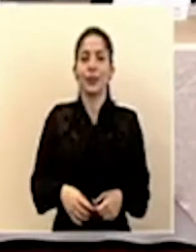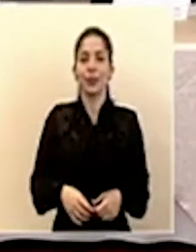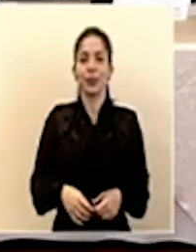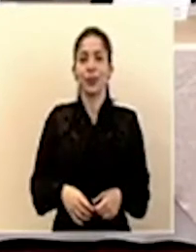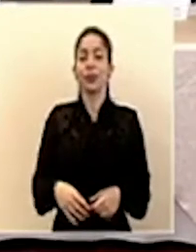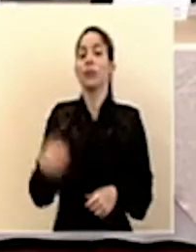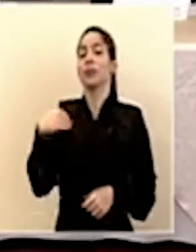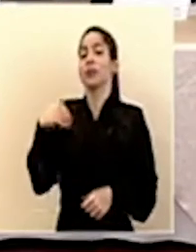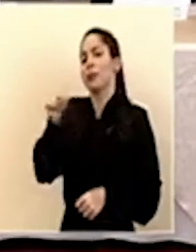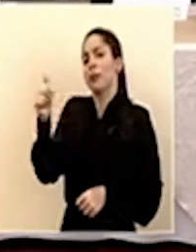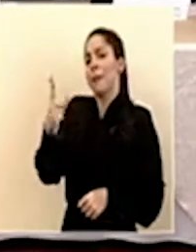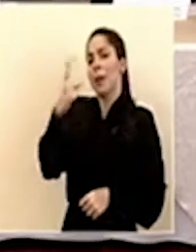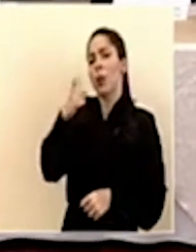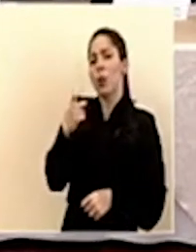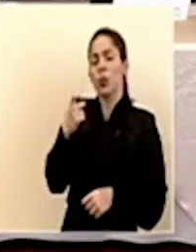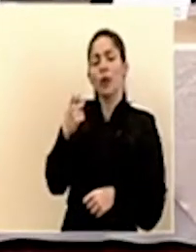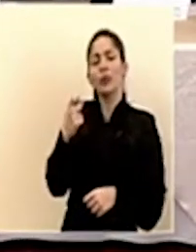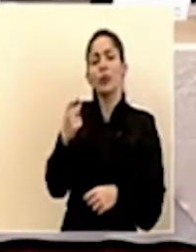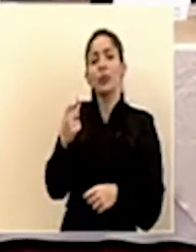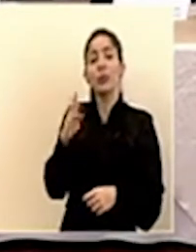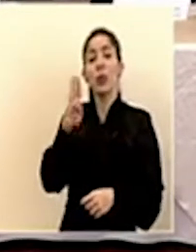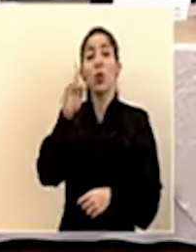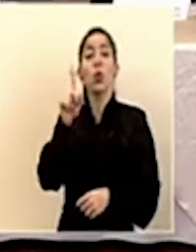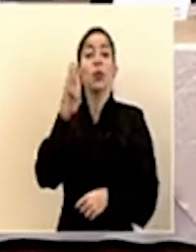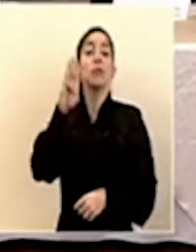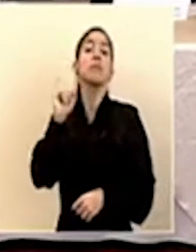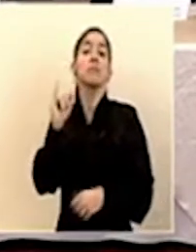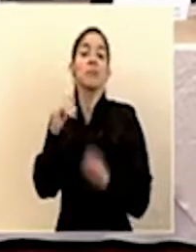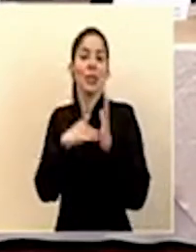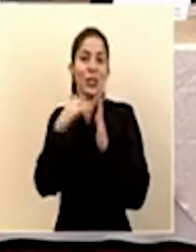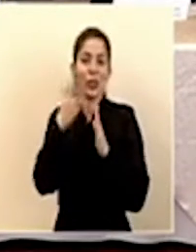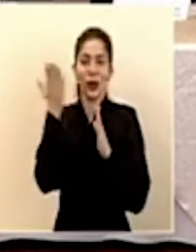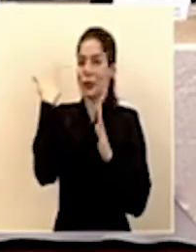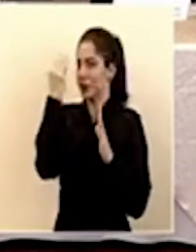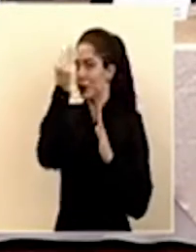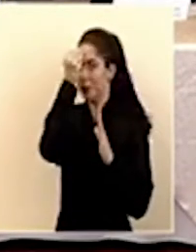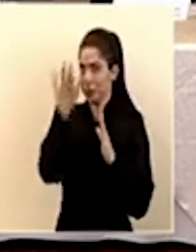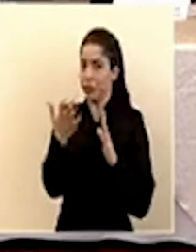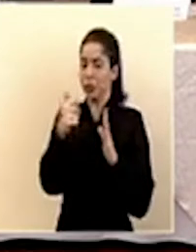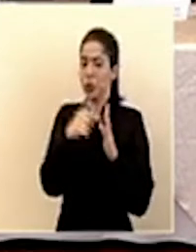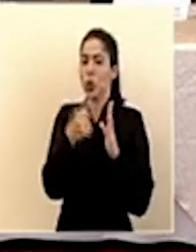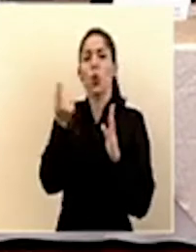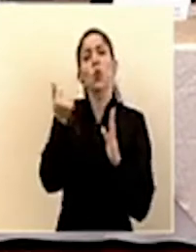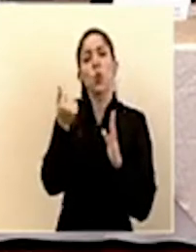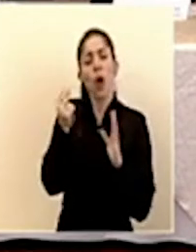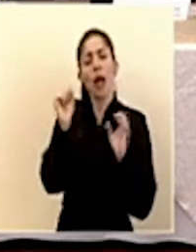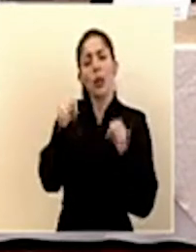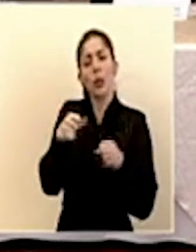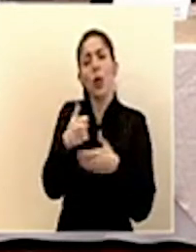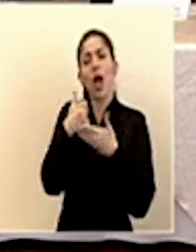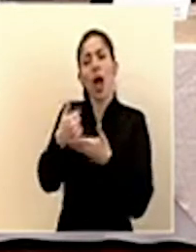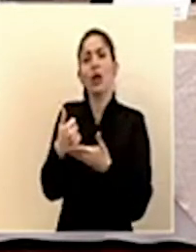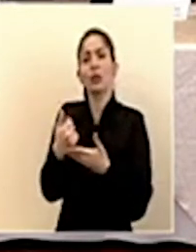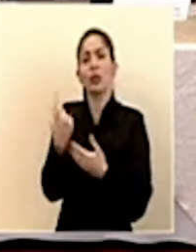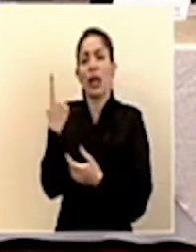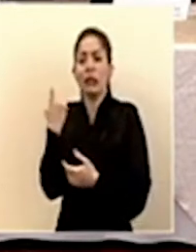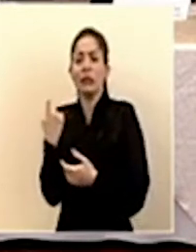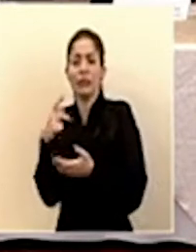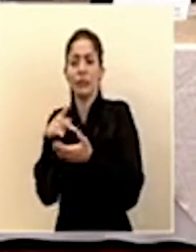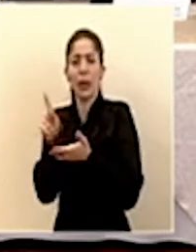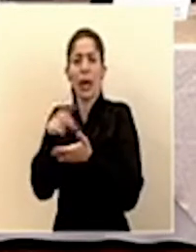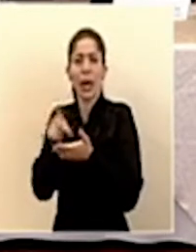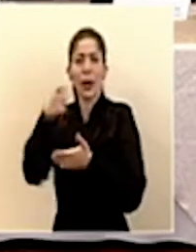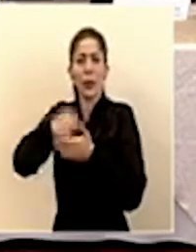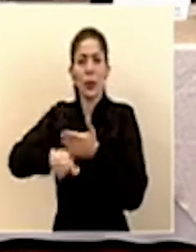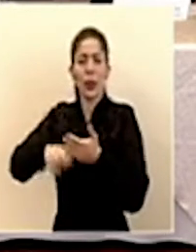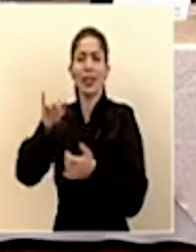Tenemos otra consulta. ¿Cuánto del billón que se había anunciado anteriormente resolverá las carencias de impuestos de Hacienda, por ejemplo,